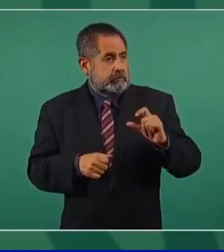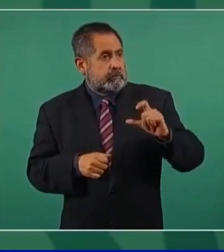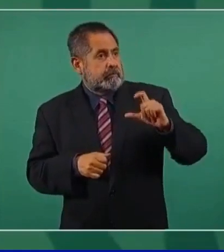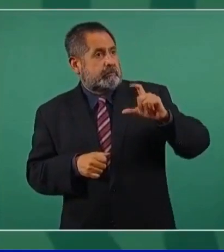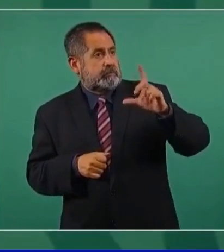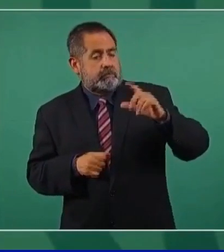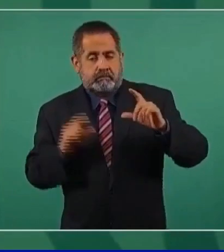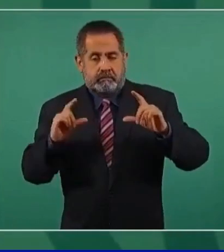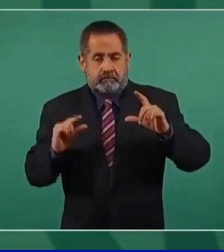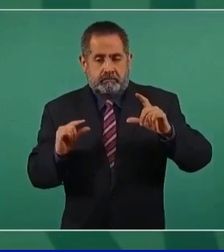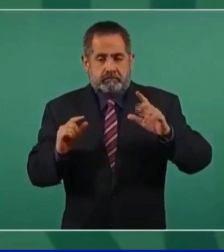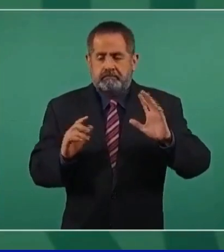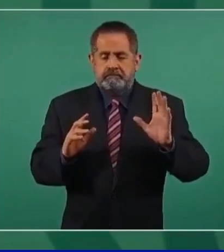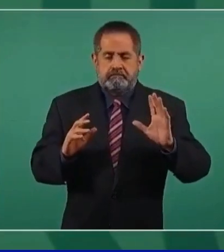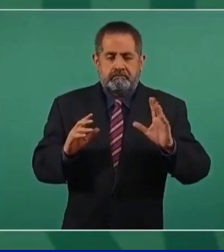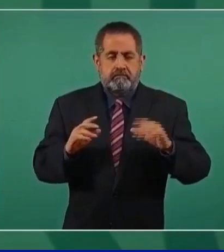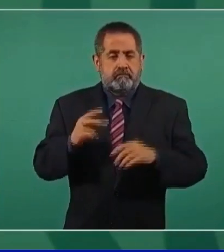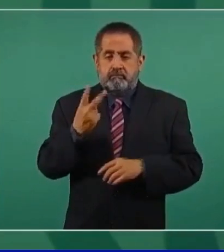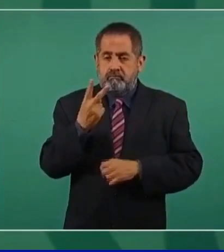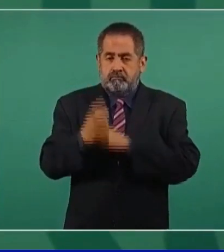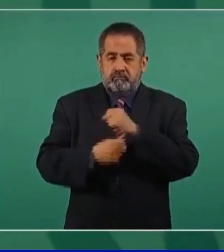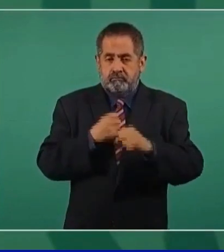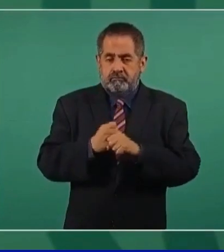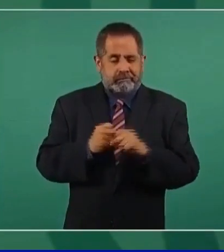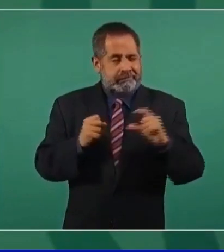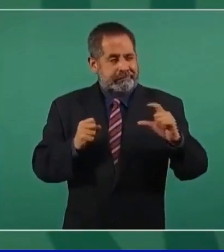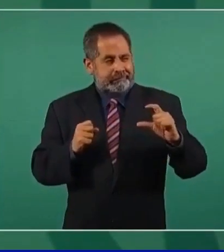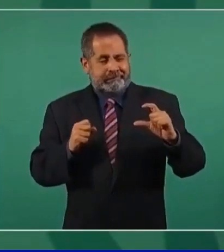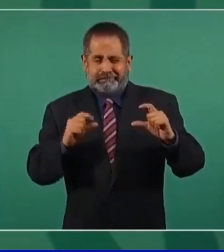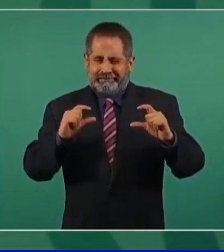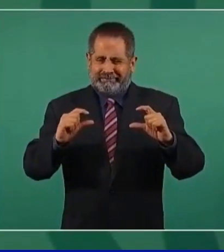devaluación en dos años y medio.